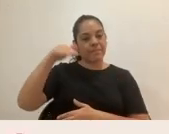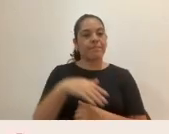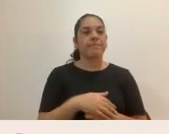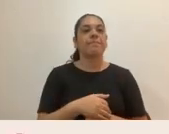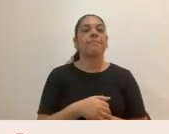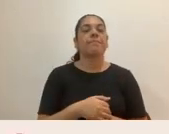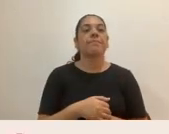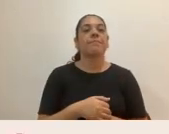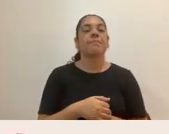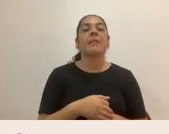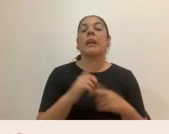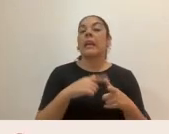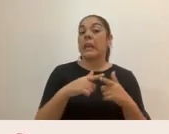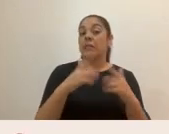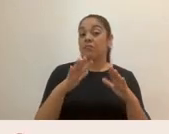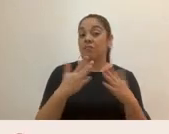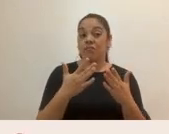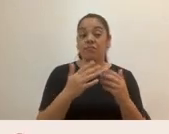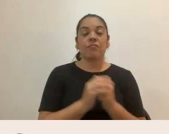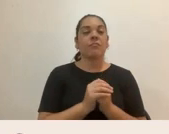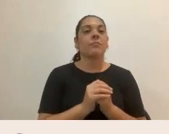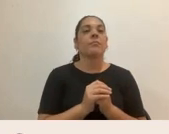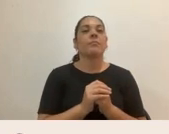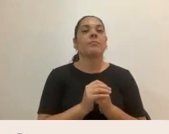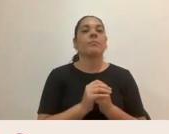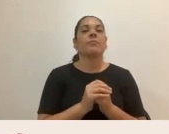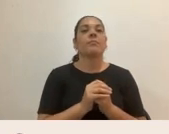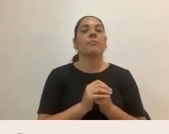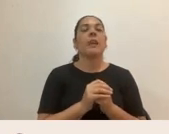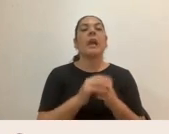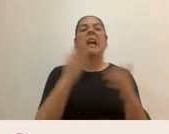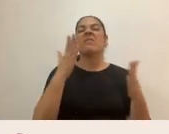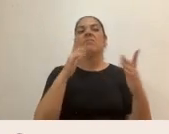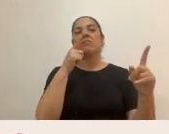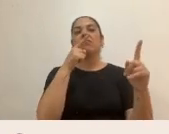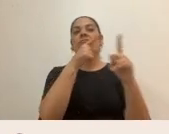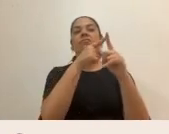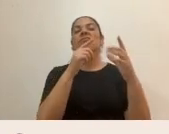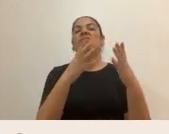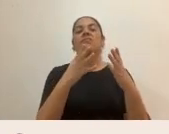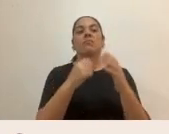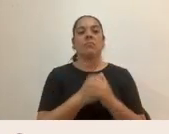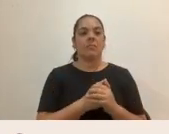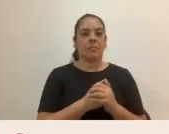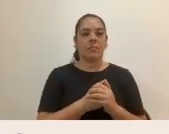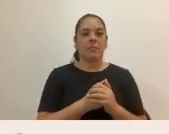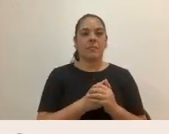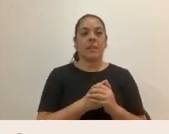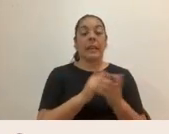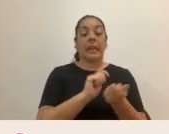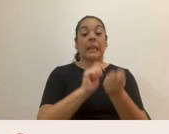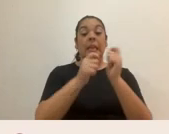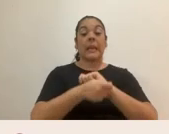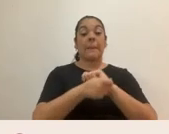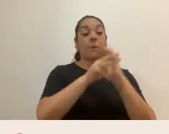Entonces, ¿qué es lo que a lo que se apunta o a lo que se quiere? El cambio del